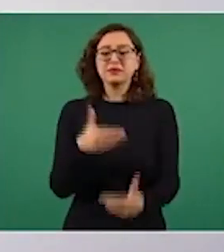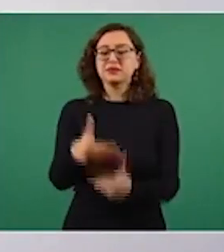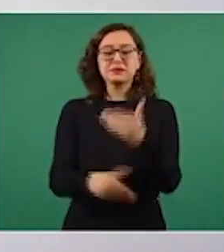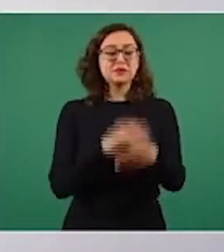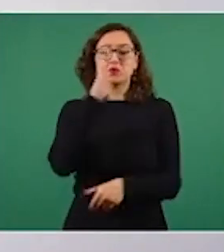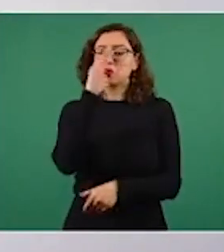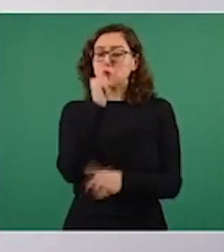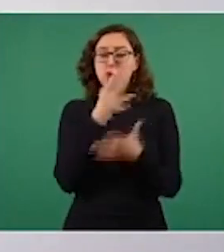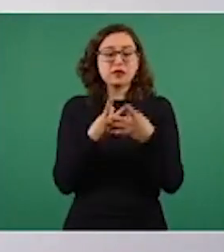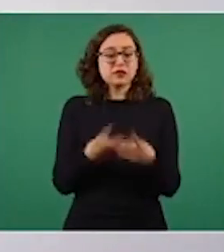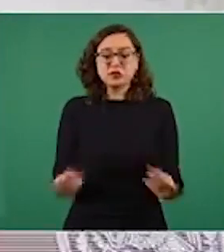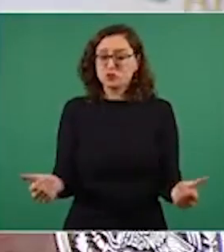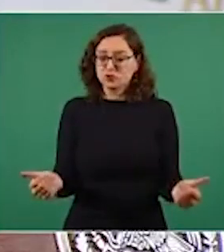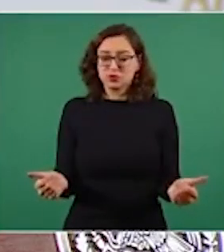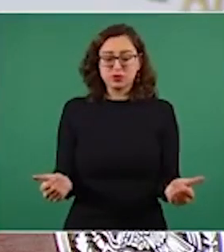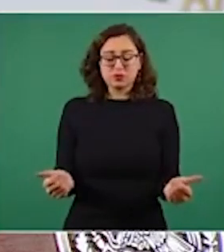Hay un ejemplo